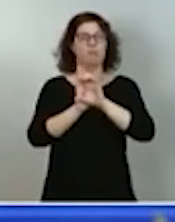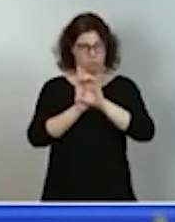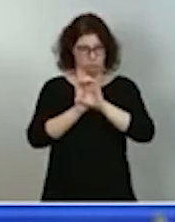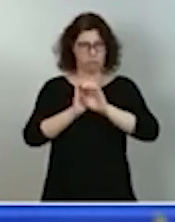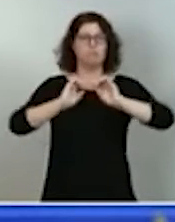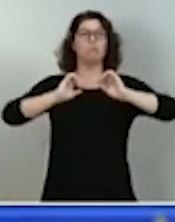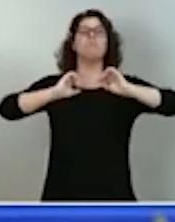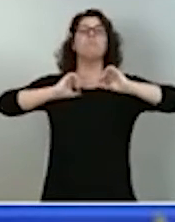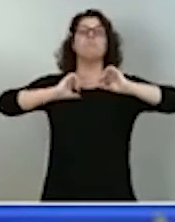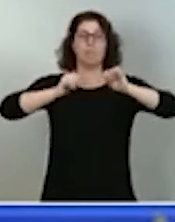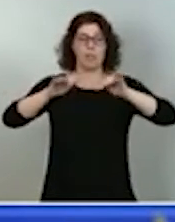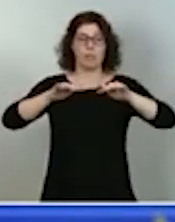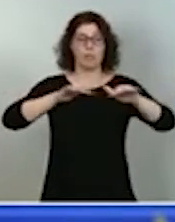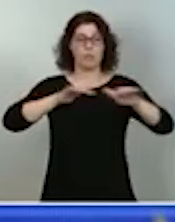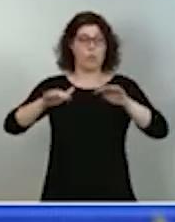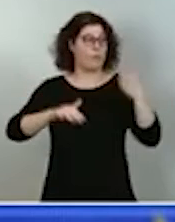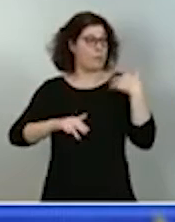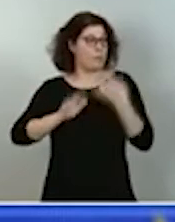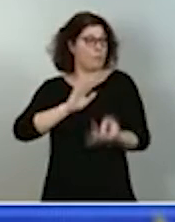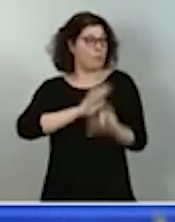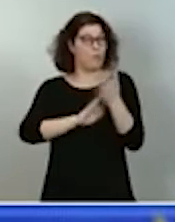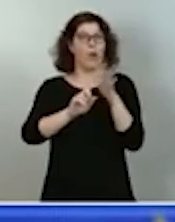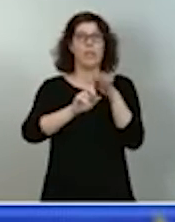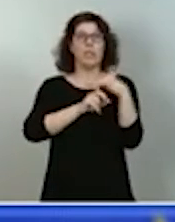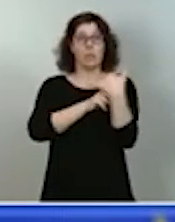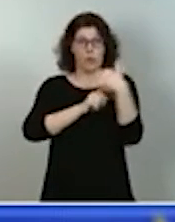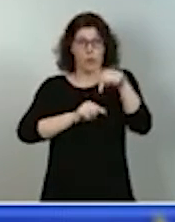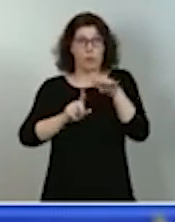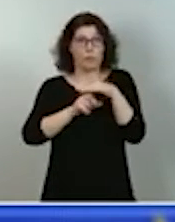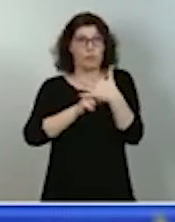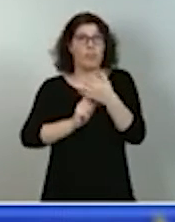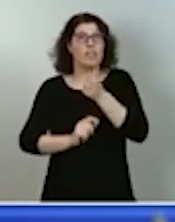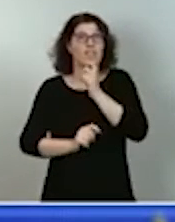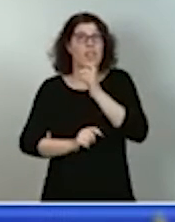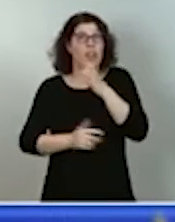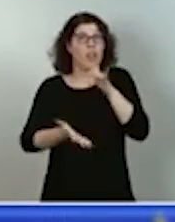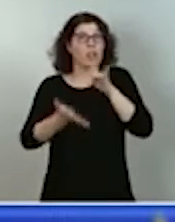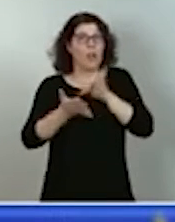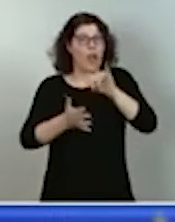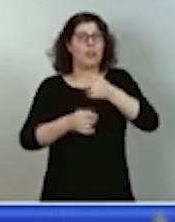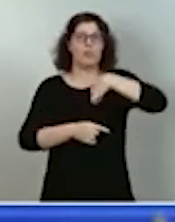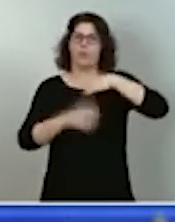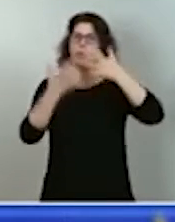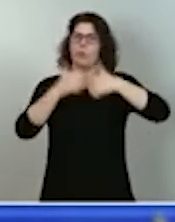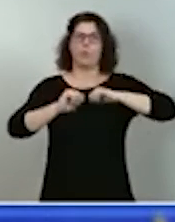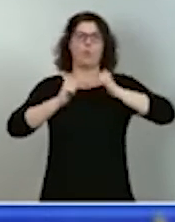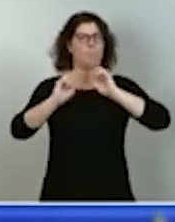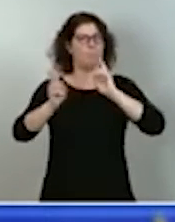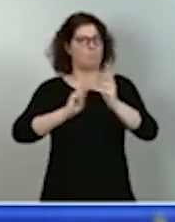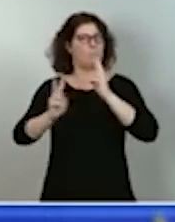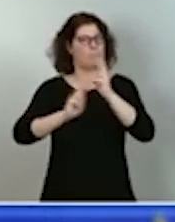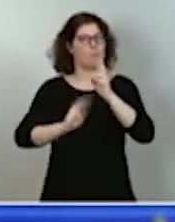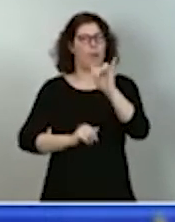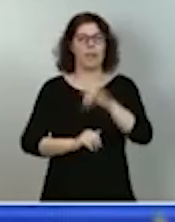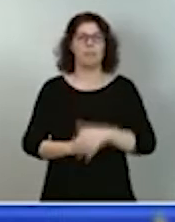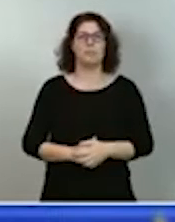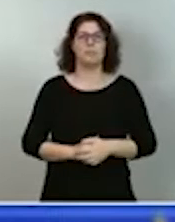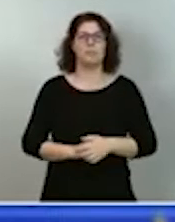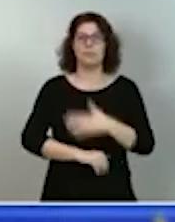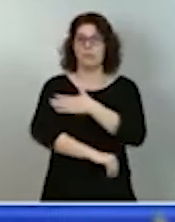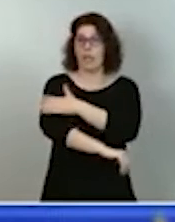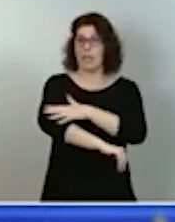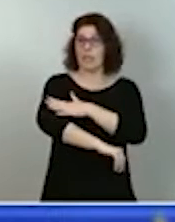uno de esta situación difícil que todavía atravesamos. Es el Estado que nos abarca a todos, en la